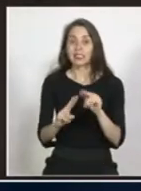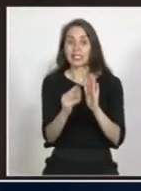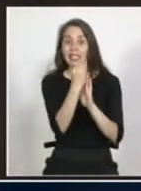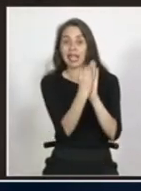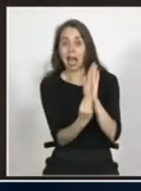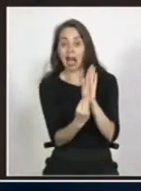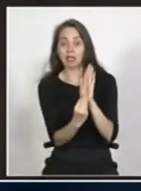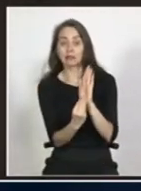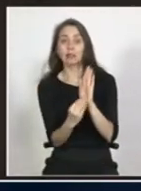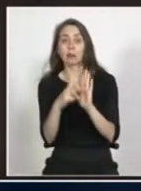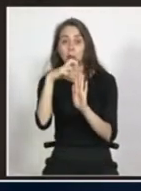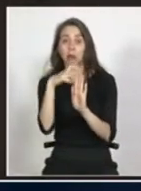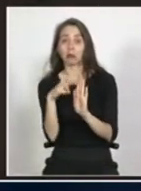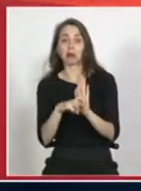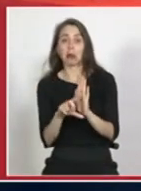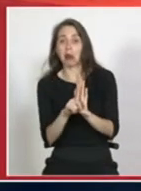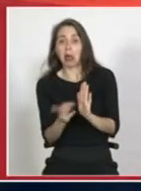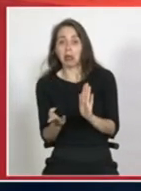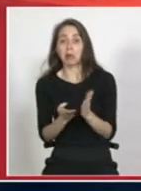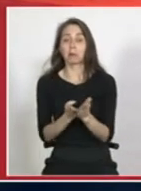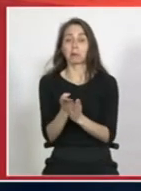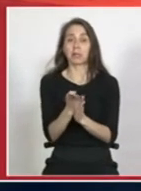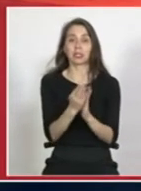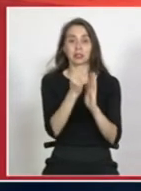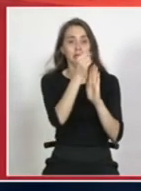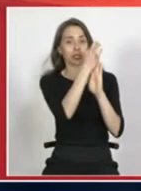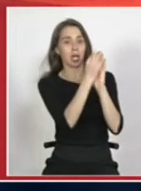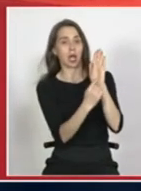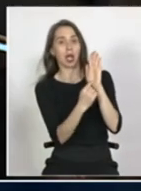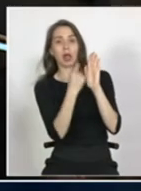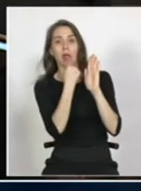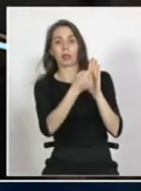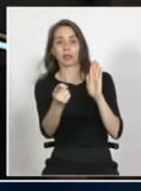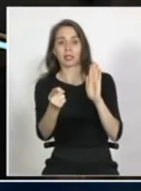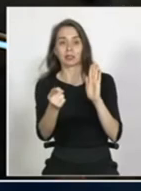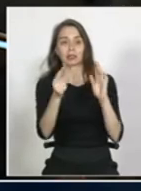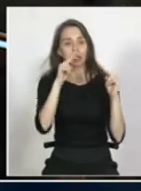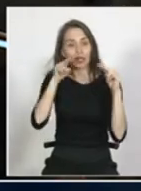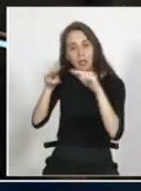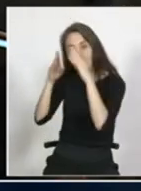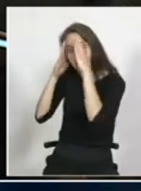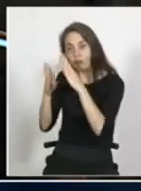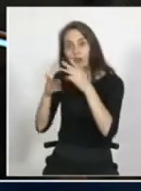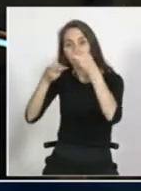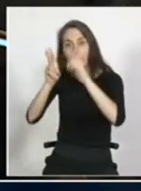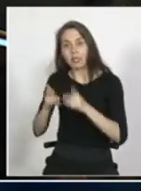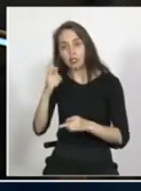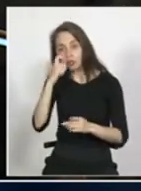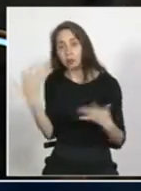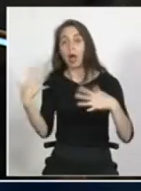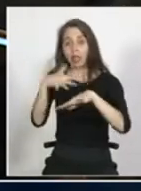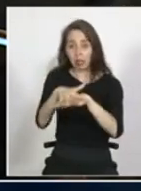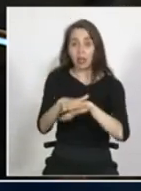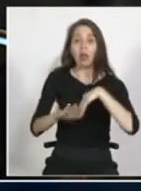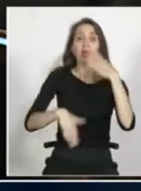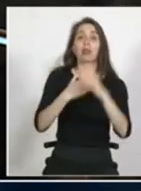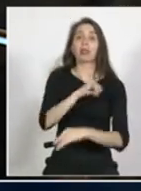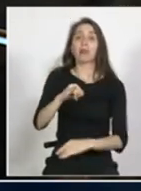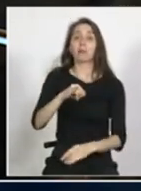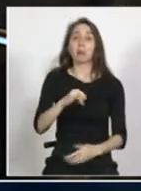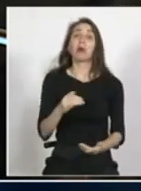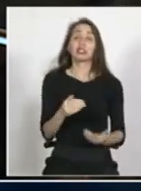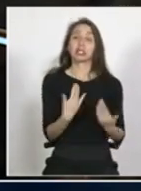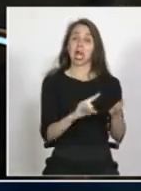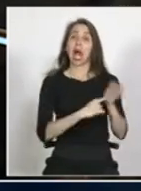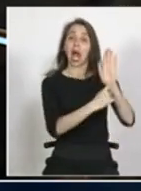nada de que en ese proyecto partamos con un mensaje de que tenga que tener una mirada a cierto derecho humano integración en fin si luego los ministerios